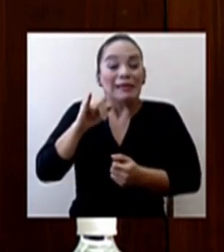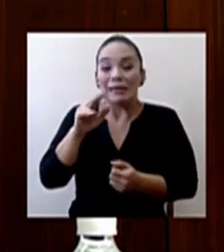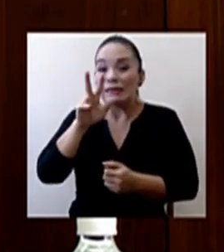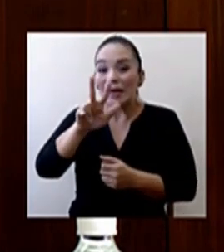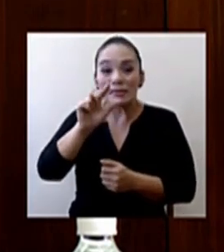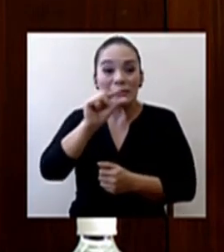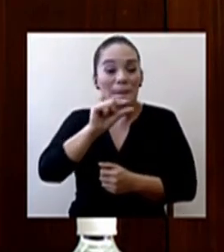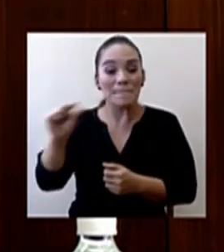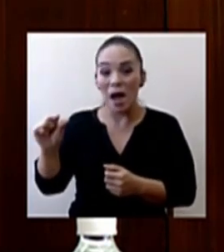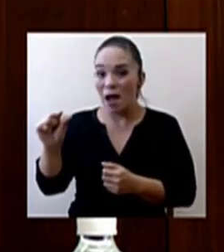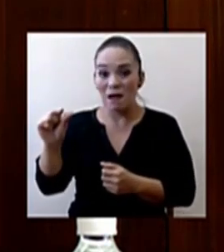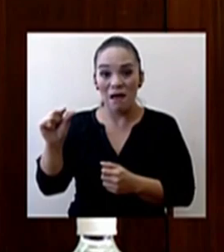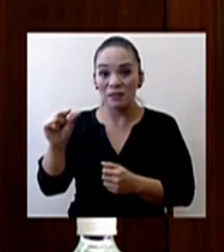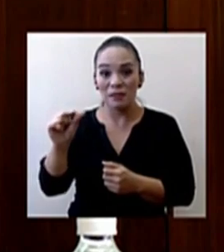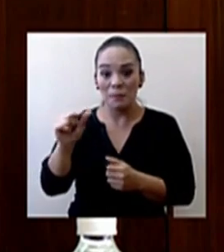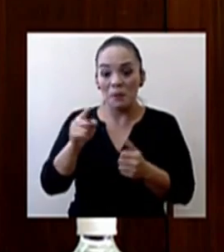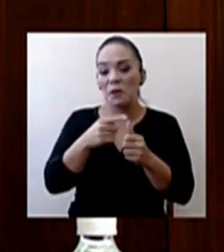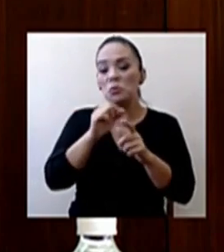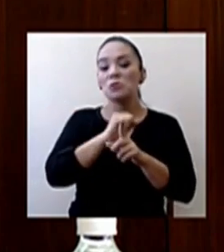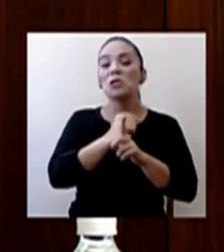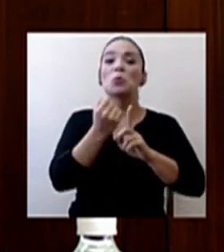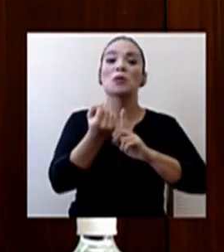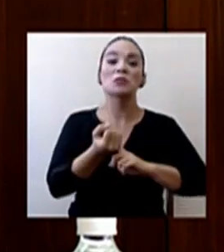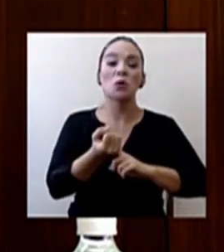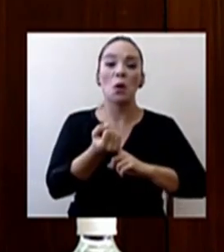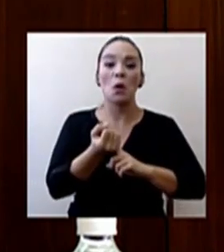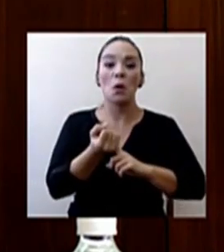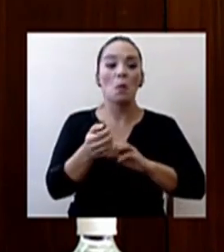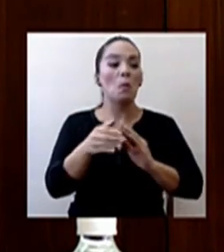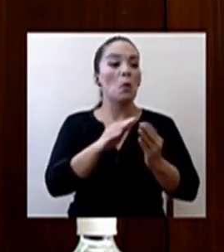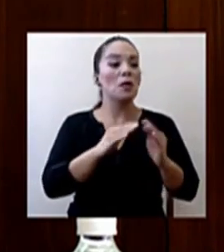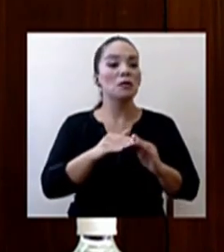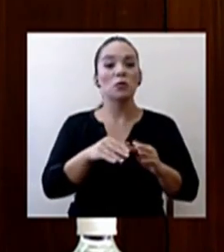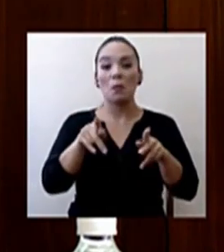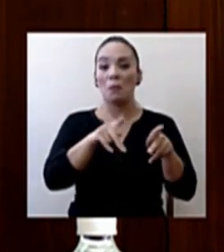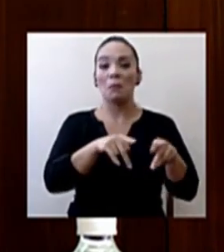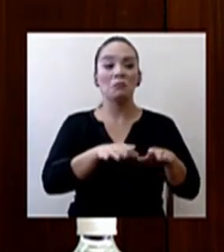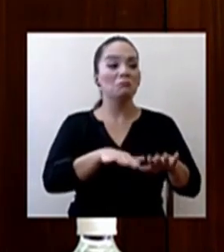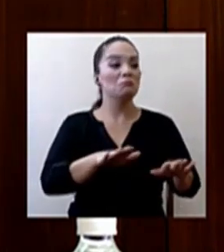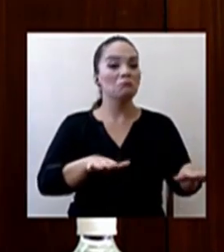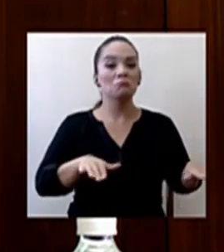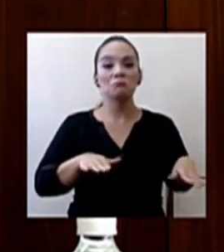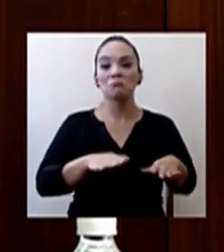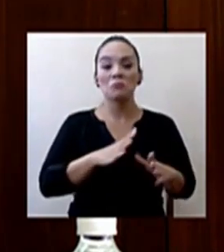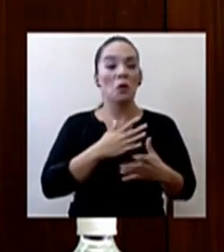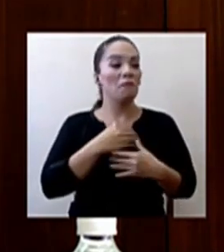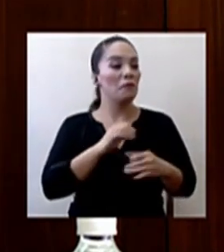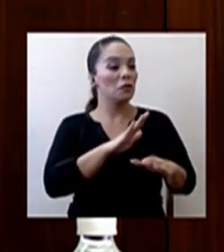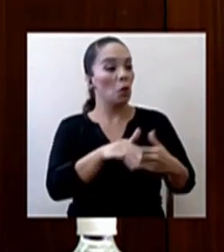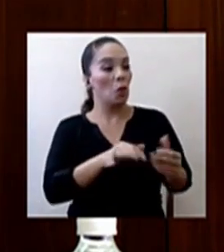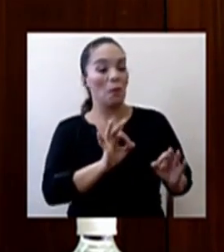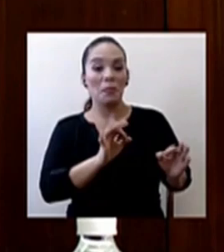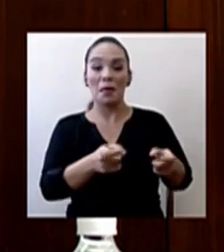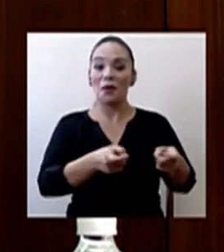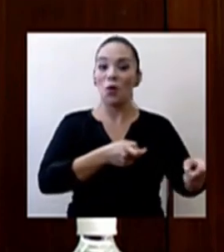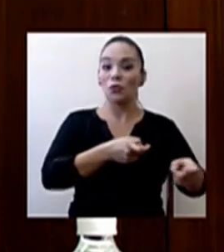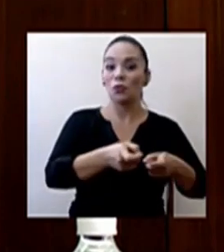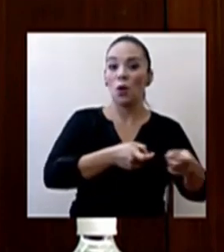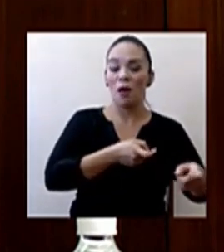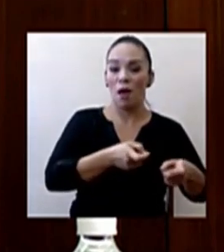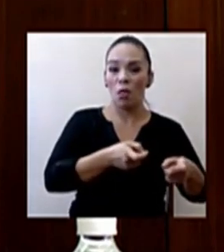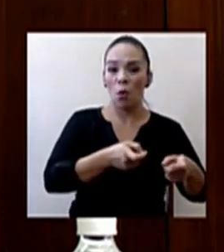pasar de una situación donde la población estaba confiada de que las cosas estaban bajo control